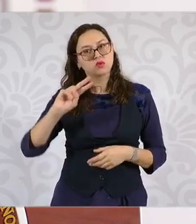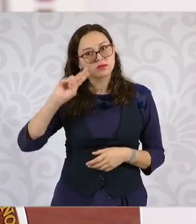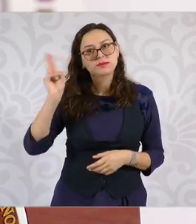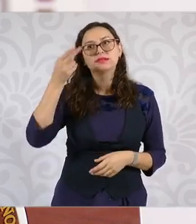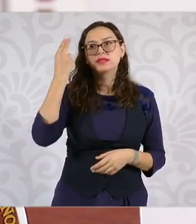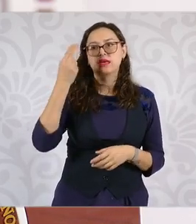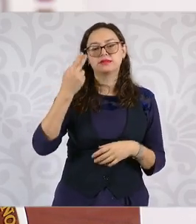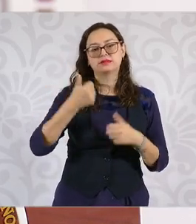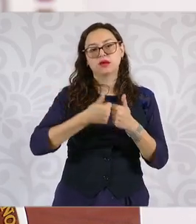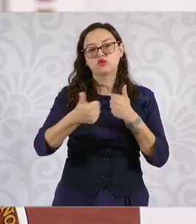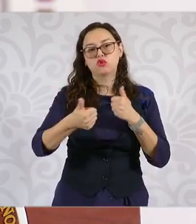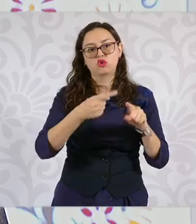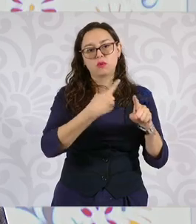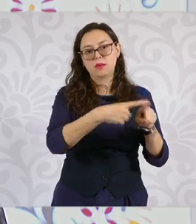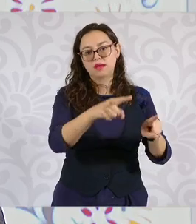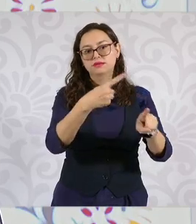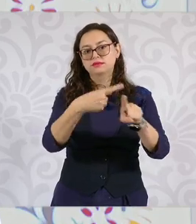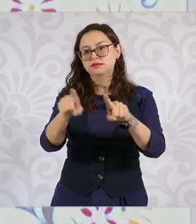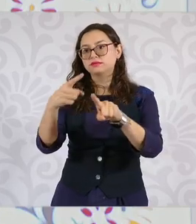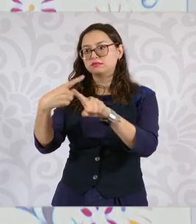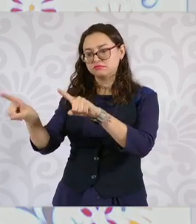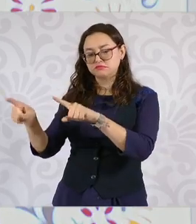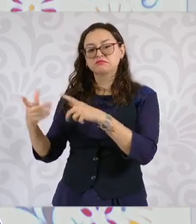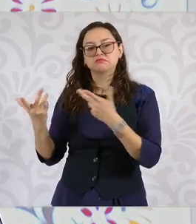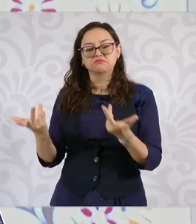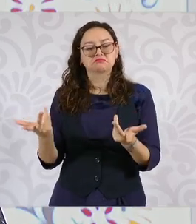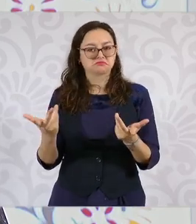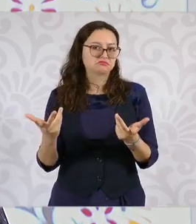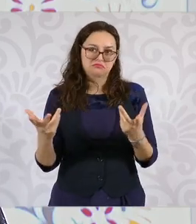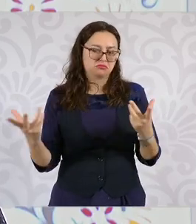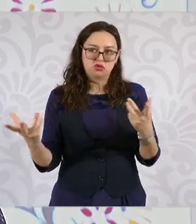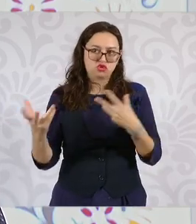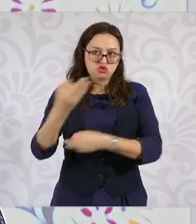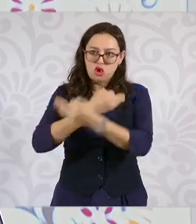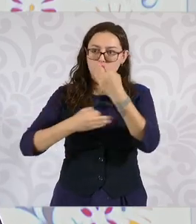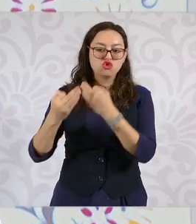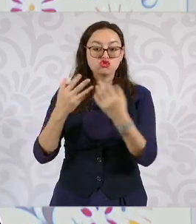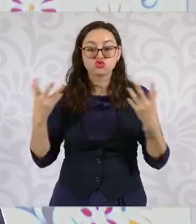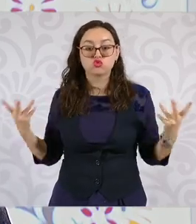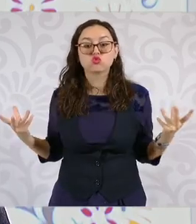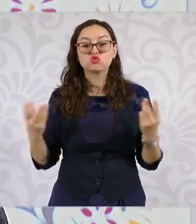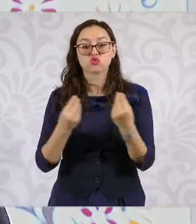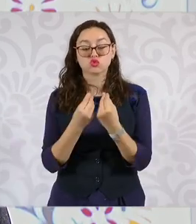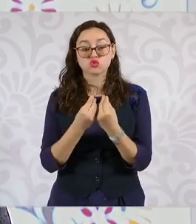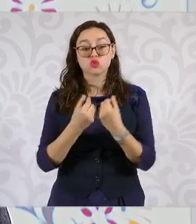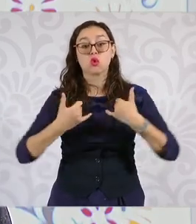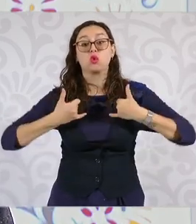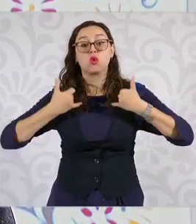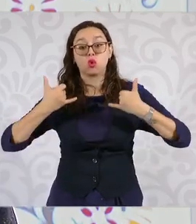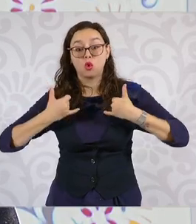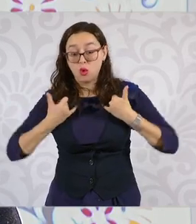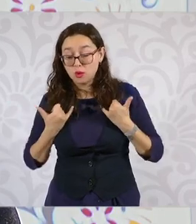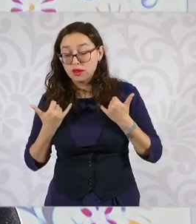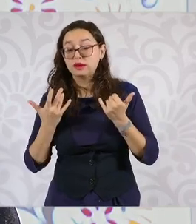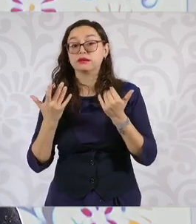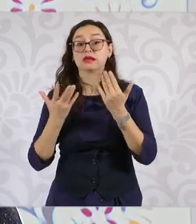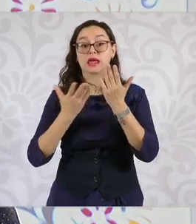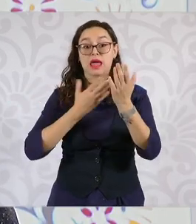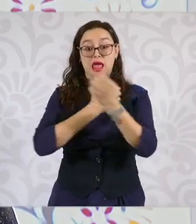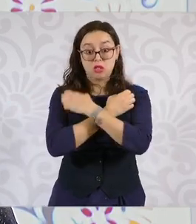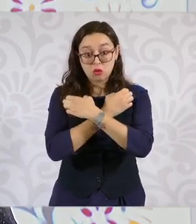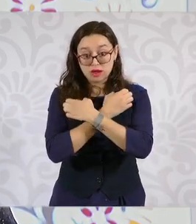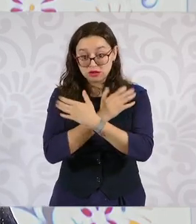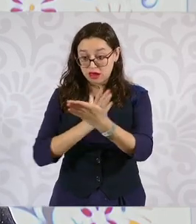como educación gratuita. En la medida en que las y los jóvenes tengan acceso a la educación todavía